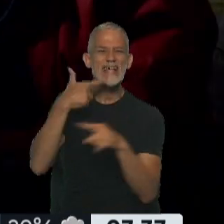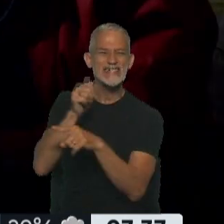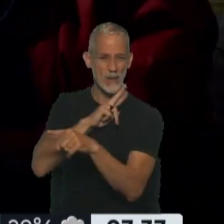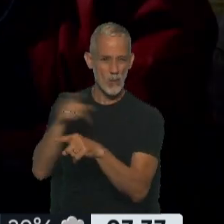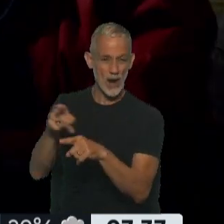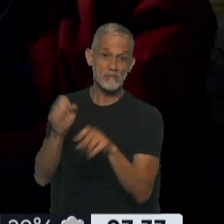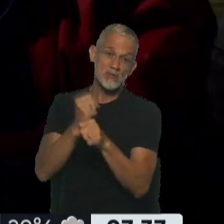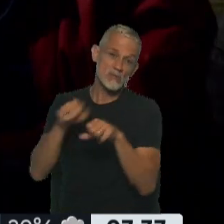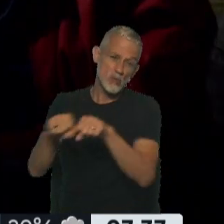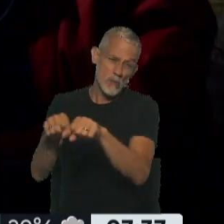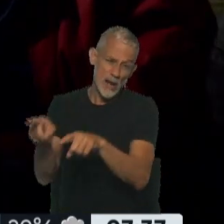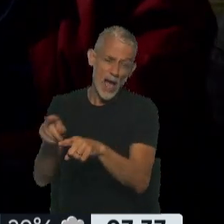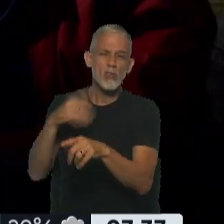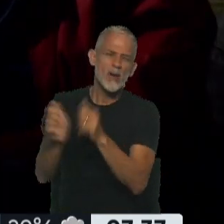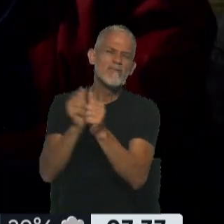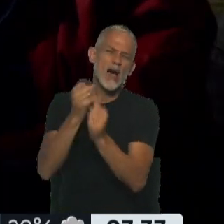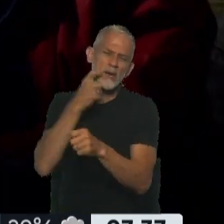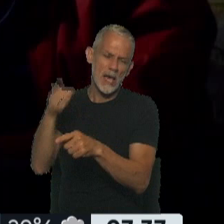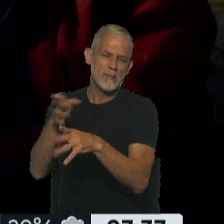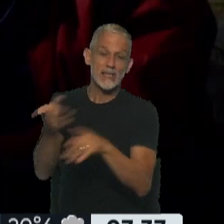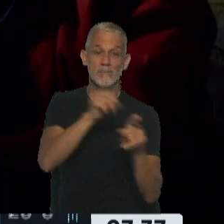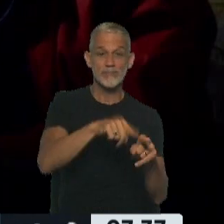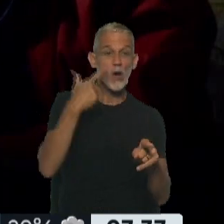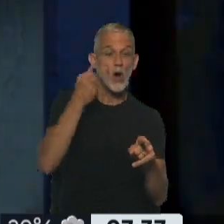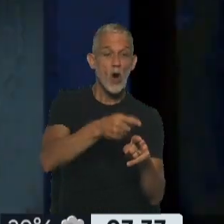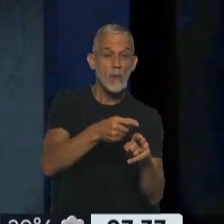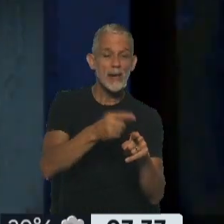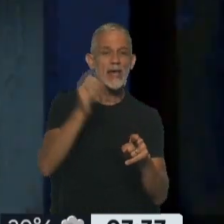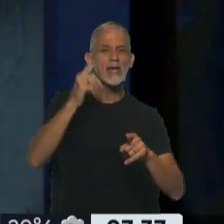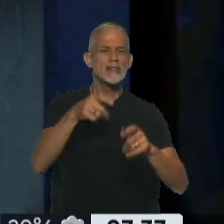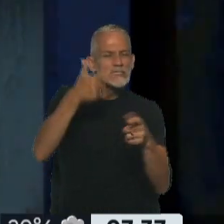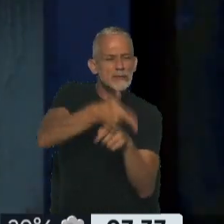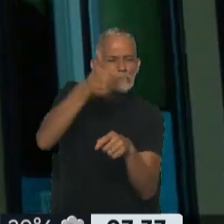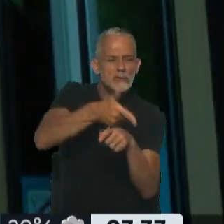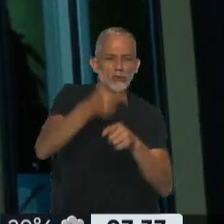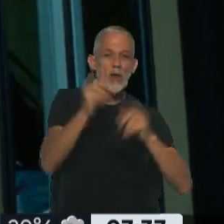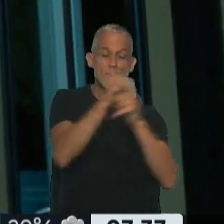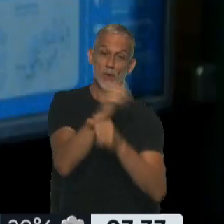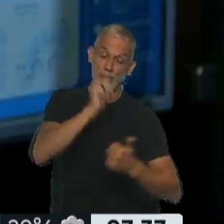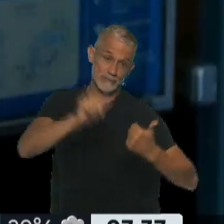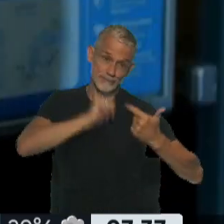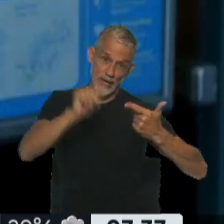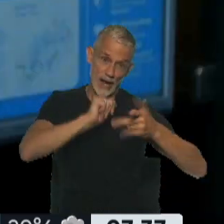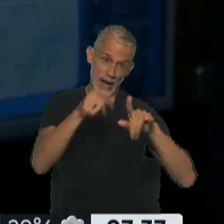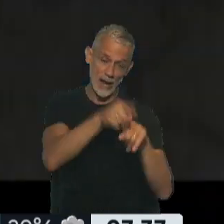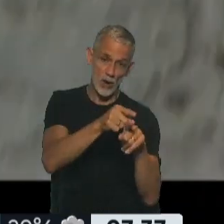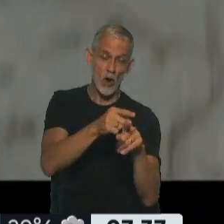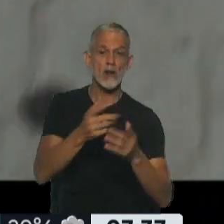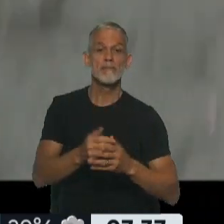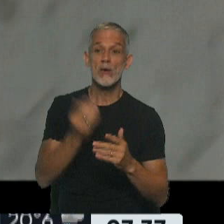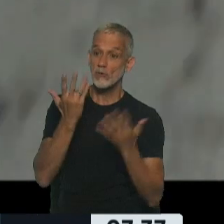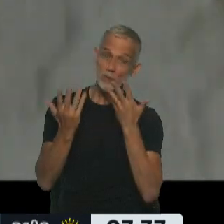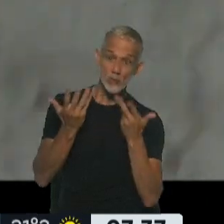trabaja en un súper, luego en una fábrica metalúrgica. Él es Jolapa, un soldador con problemas de alcohol que le hace perder trabajos. Se